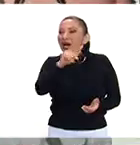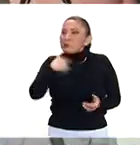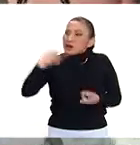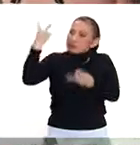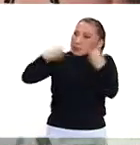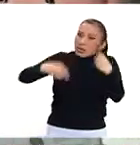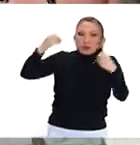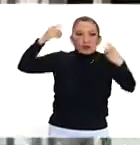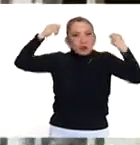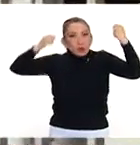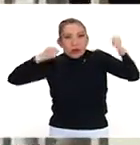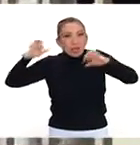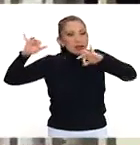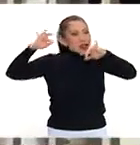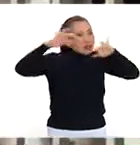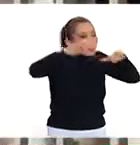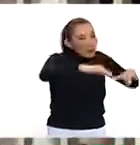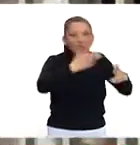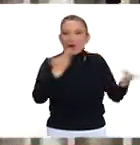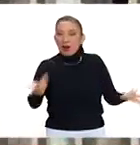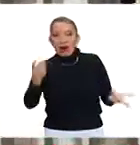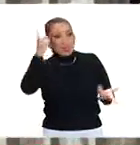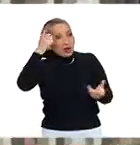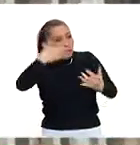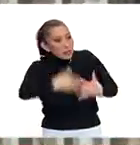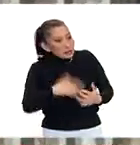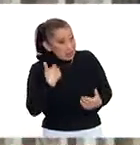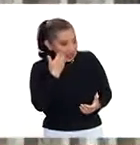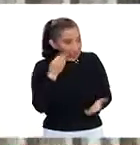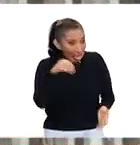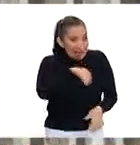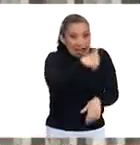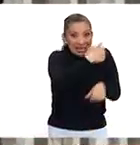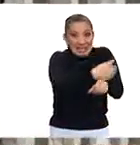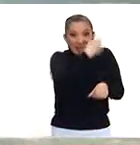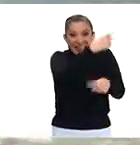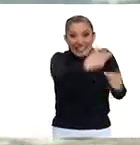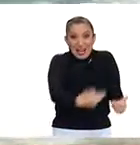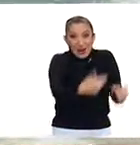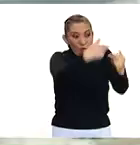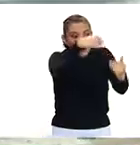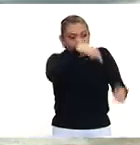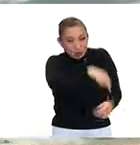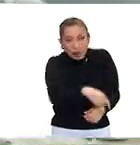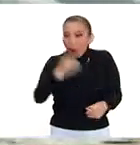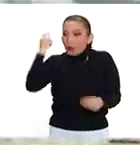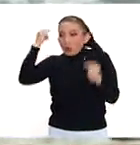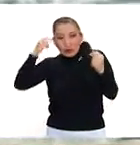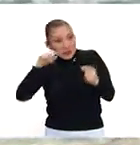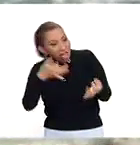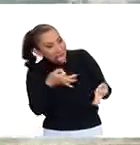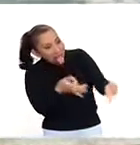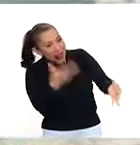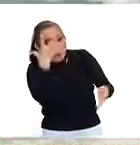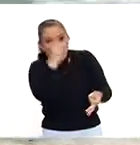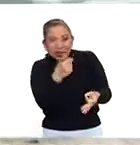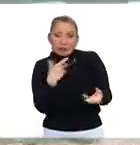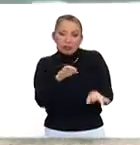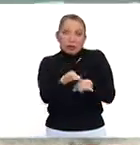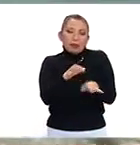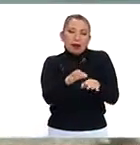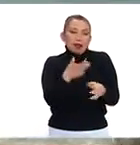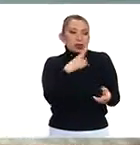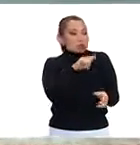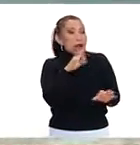capta mucha la, la atención, tanto del empresario, del inversionista, del turista, genera empleos, y no se vale